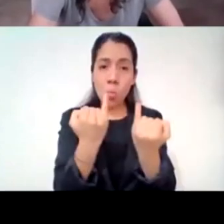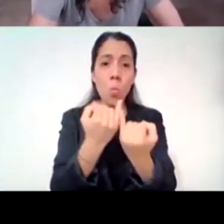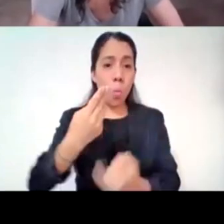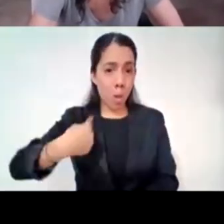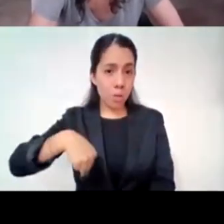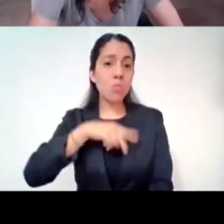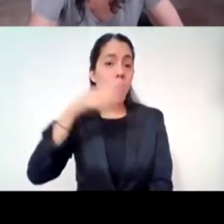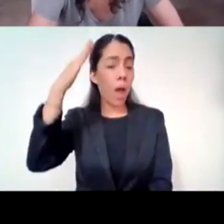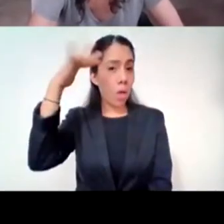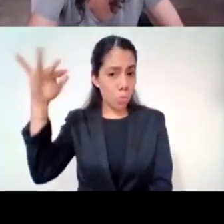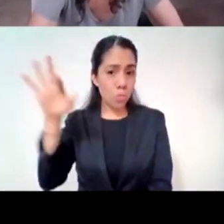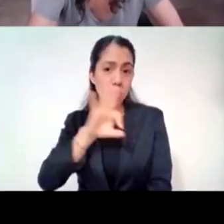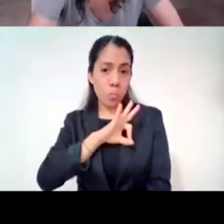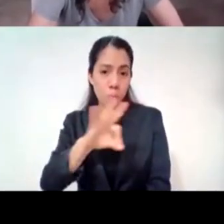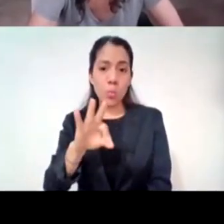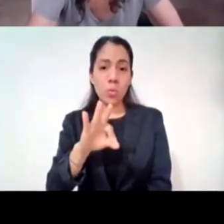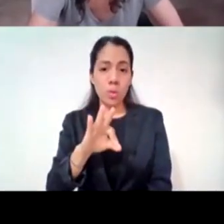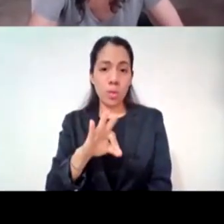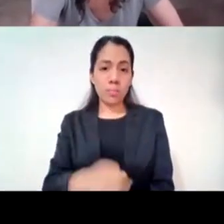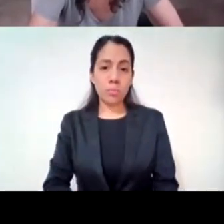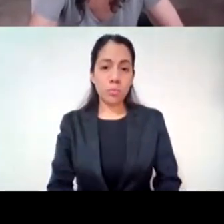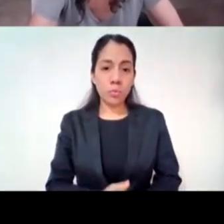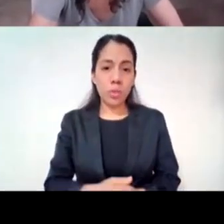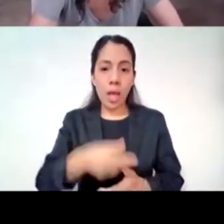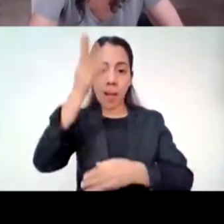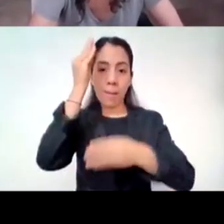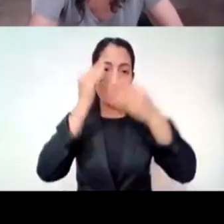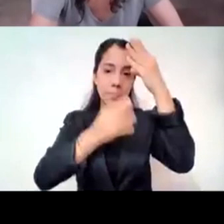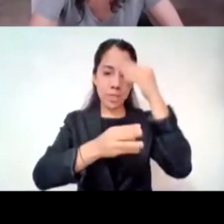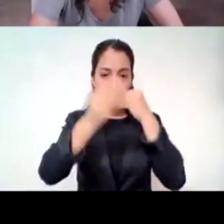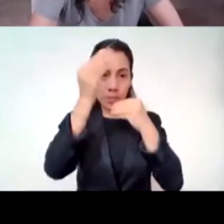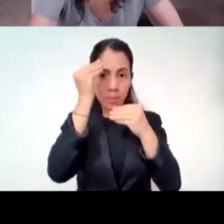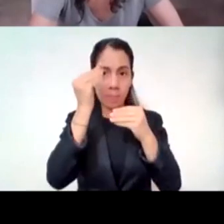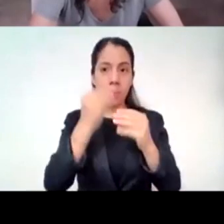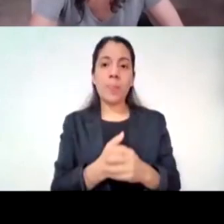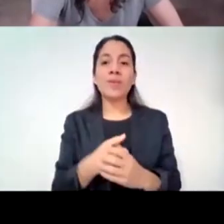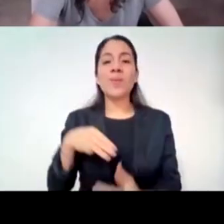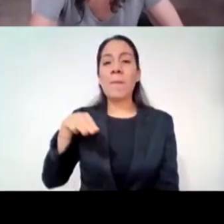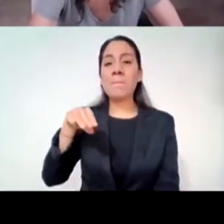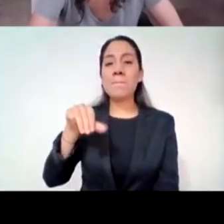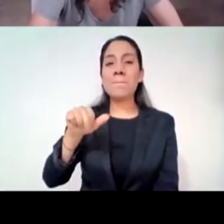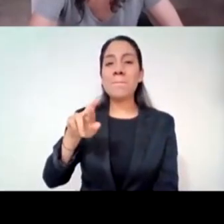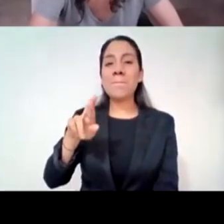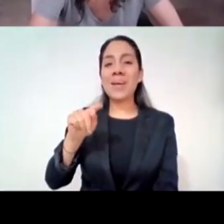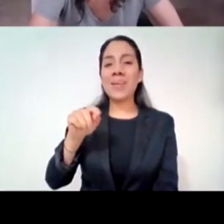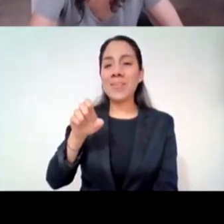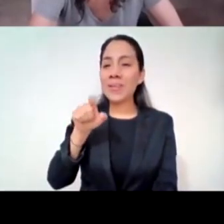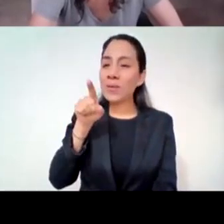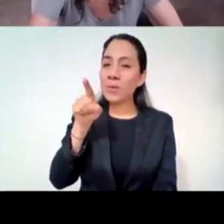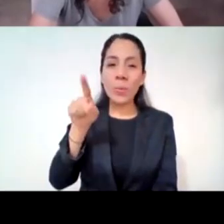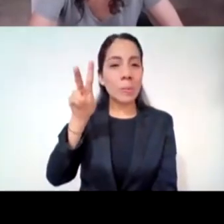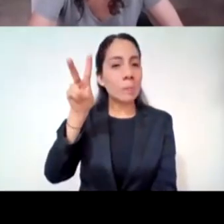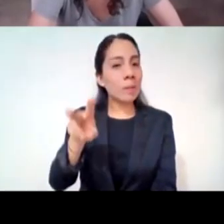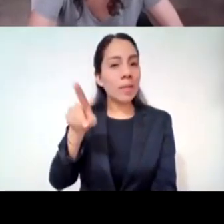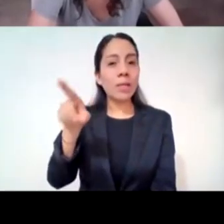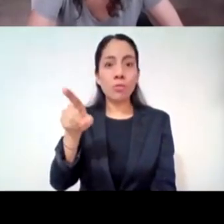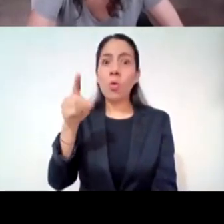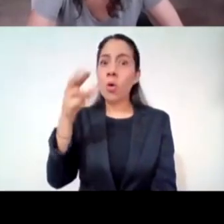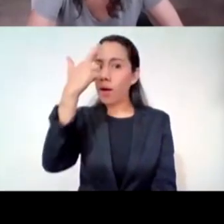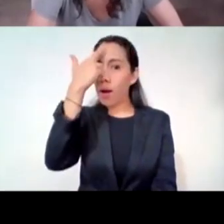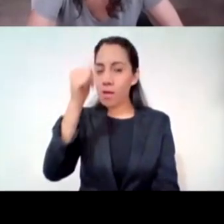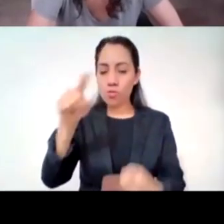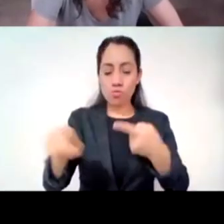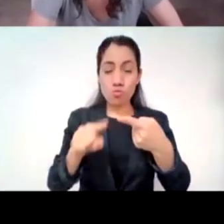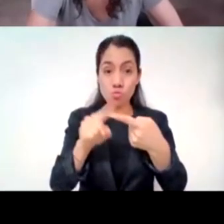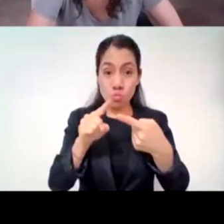además de esa empatía enorme, Martel, que nos regalas, nos regalas la clave del abrazo, nos regalas la clave de la